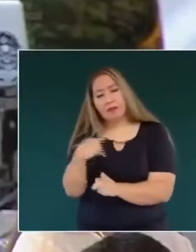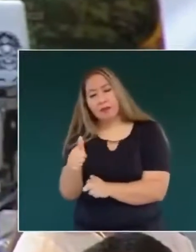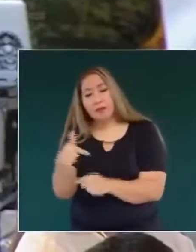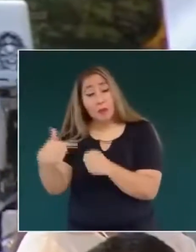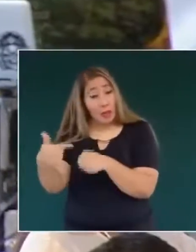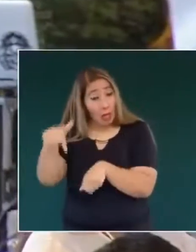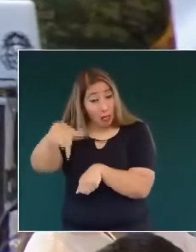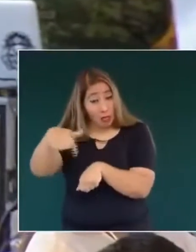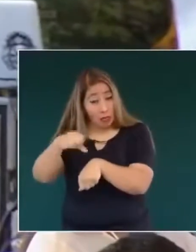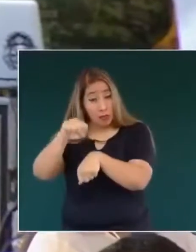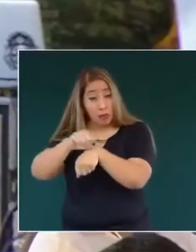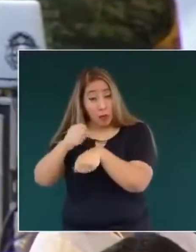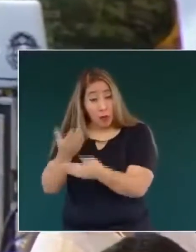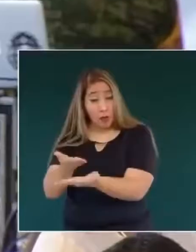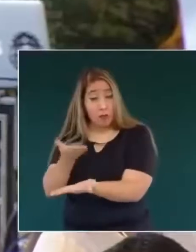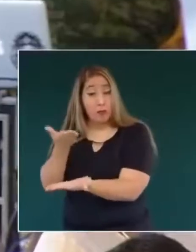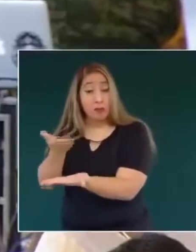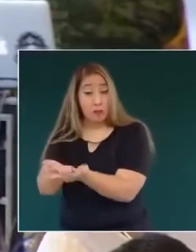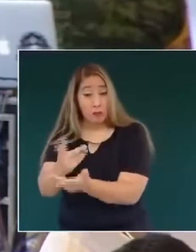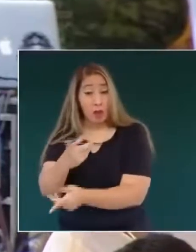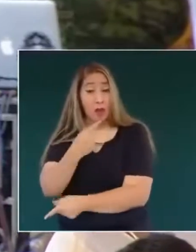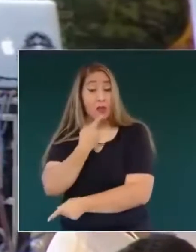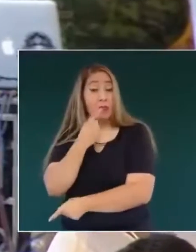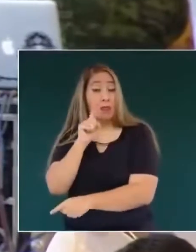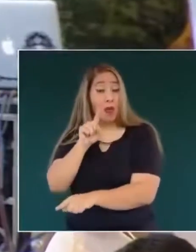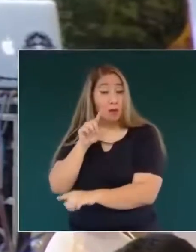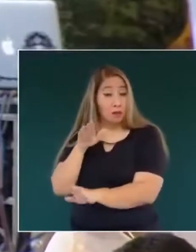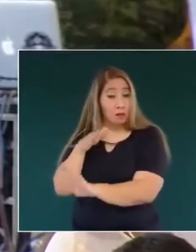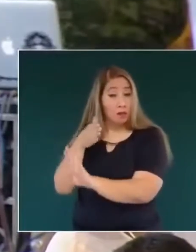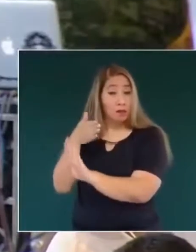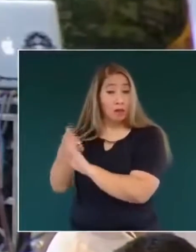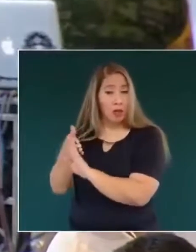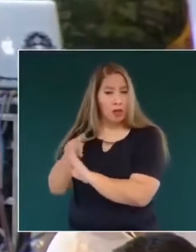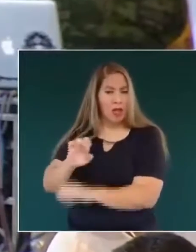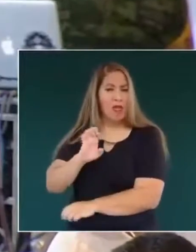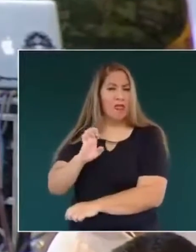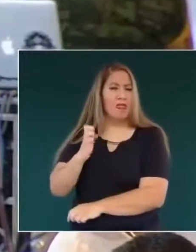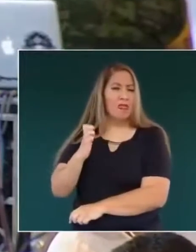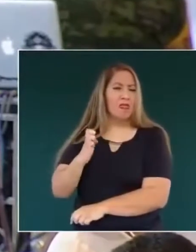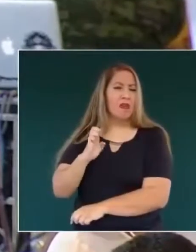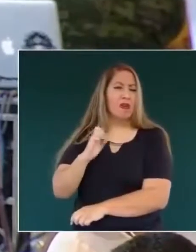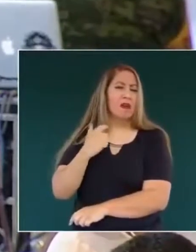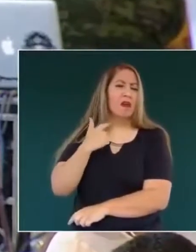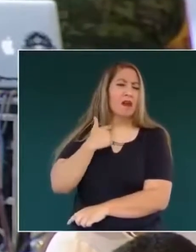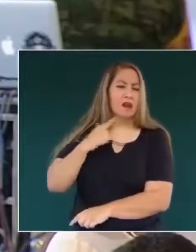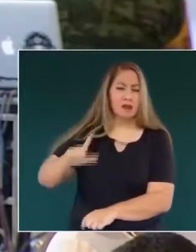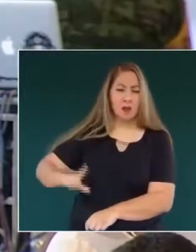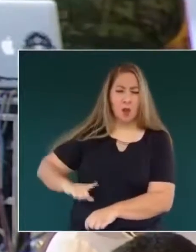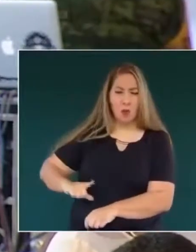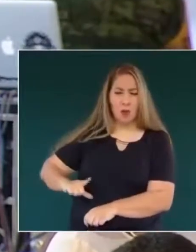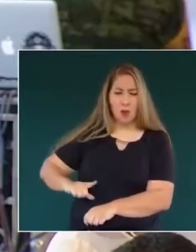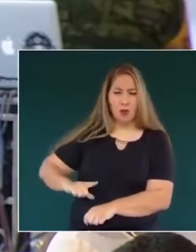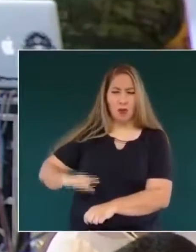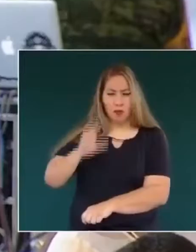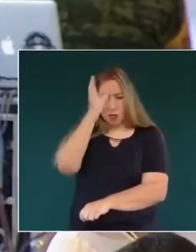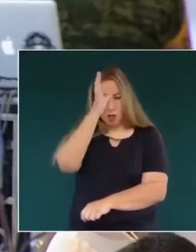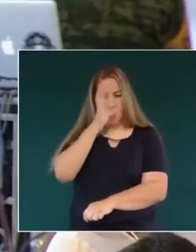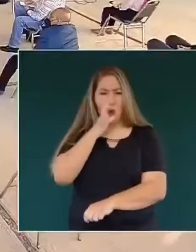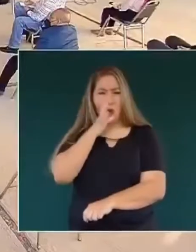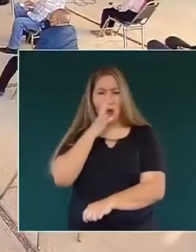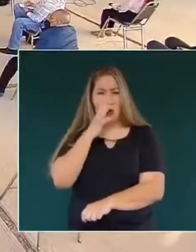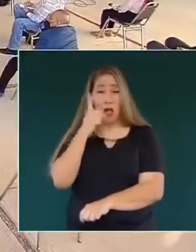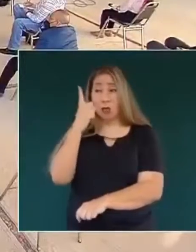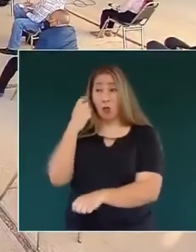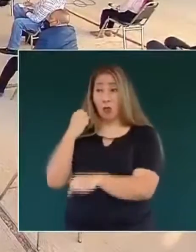semana finalmente se presentarán las denuncias en contra de los exgobernadores de Coahuila, como lo mencionó la semana anterior.